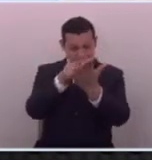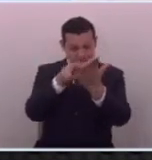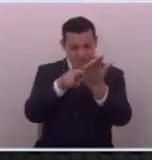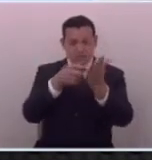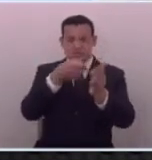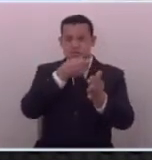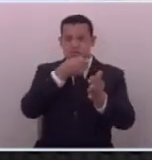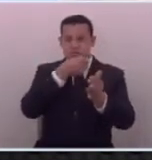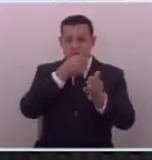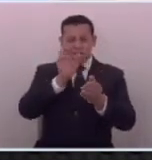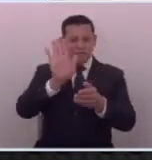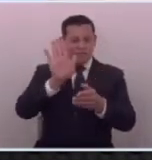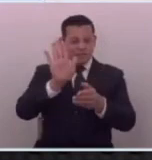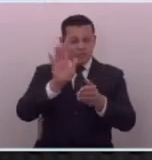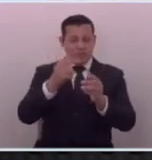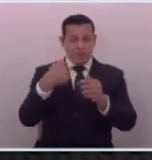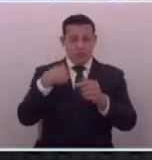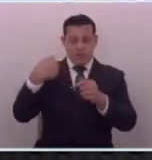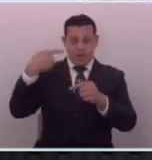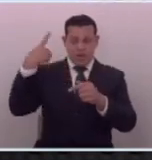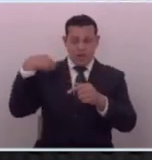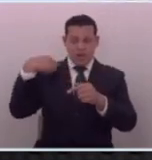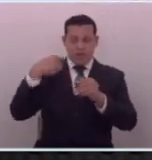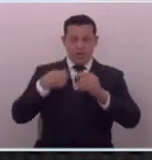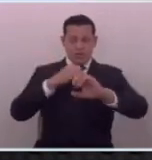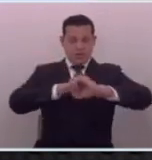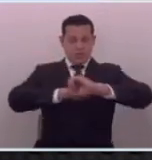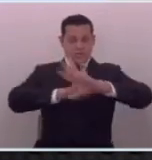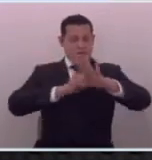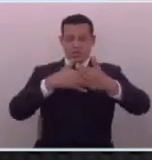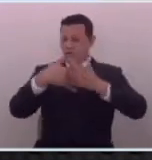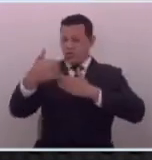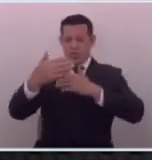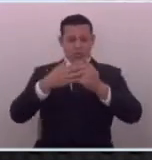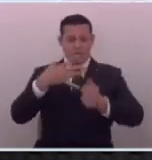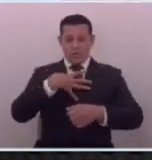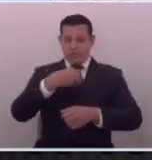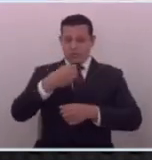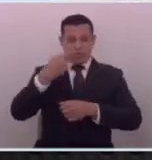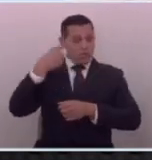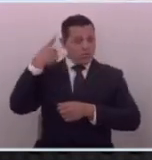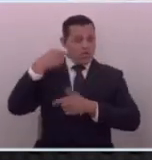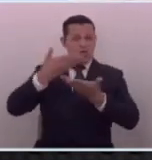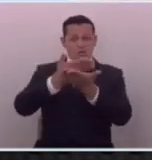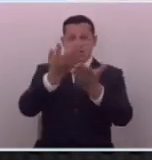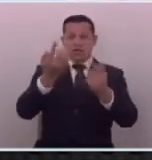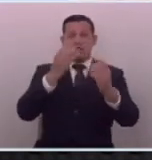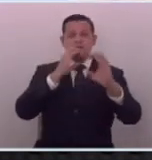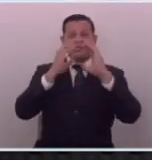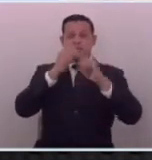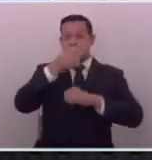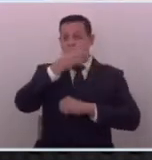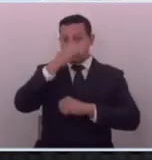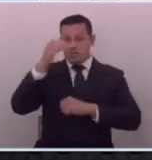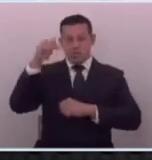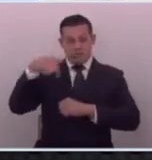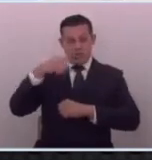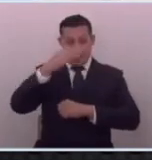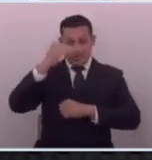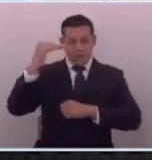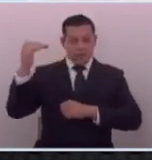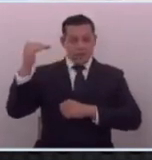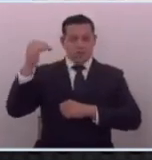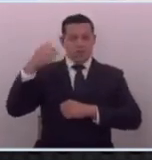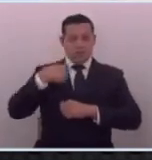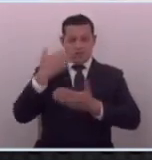declaración que puse ayer y le guste o no le guste a este tipo y a cualquier periodista de este país por cierto